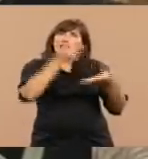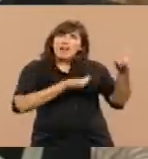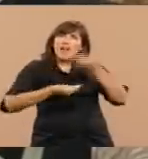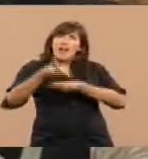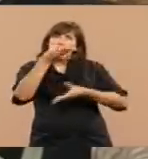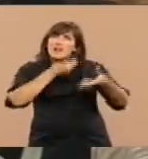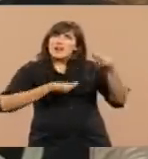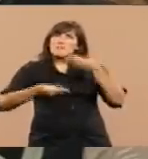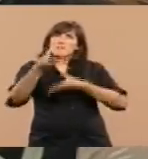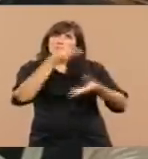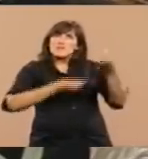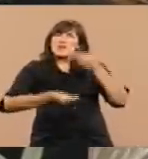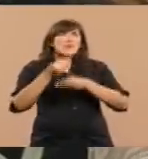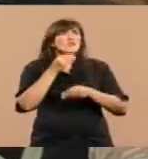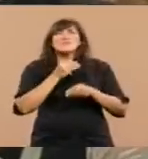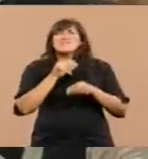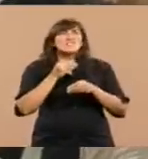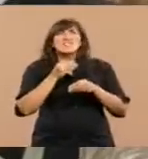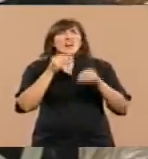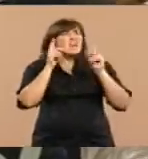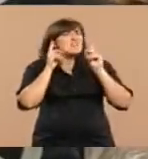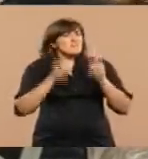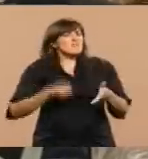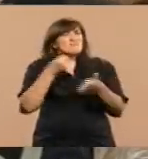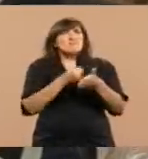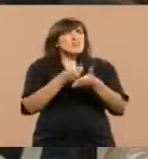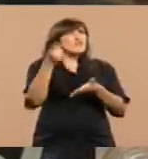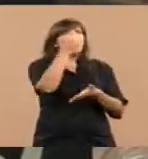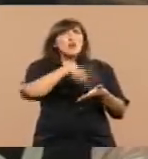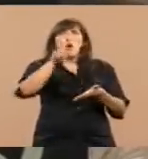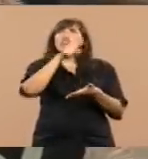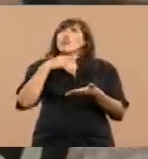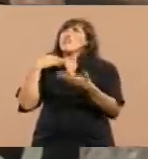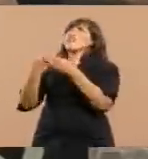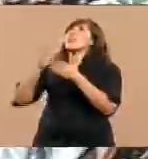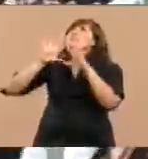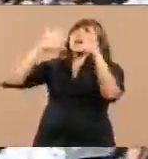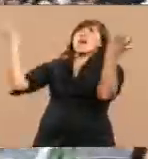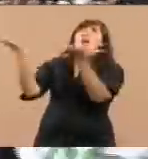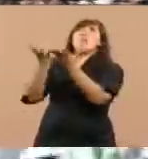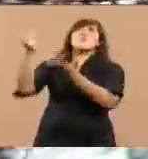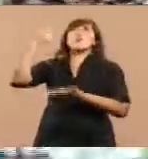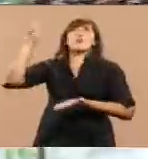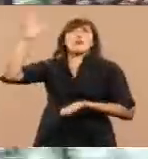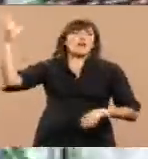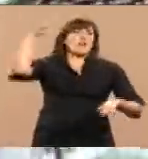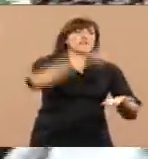nuestros hermanos que nos apoyan inclaudicablemente junto a otros países del mundo en la lucha contra el colonialismo.